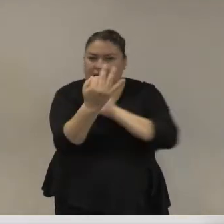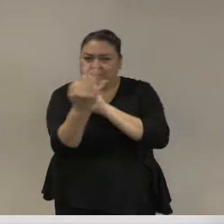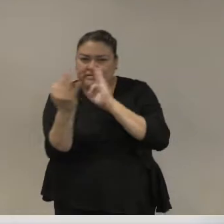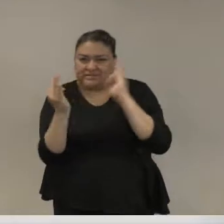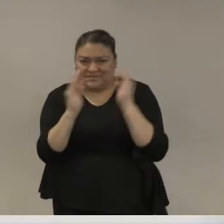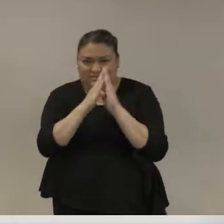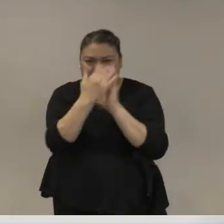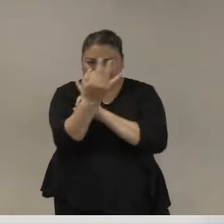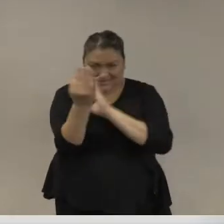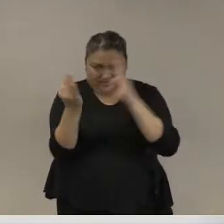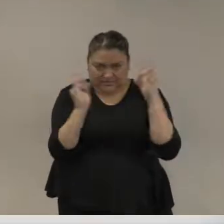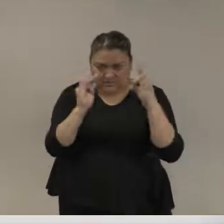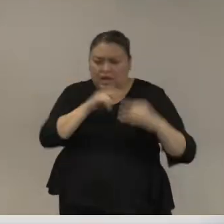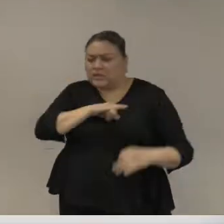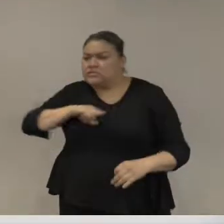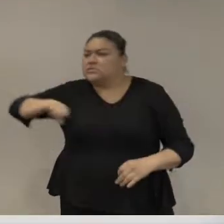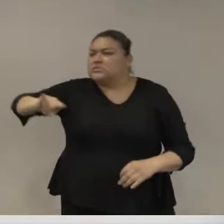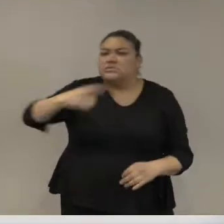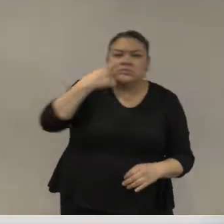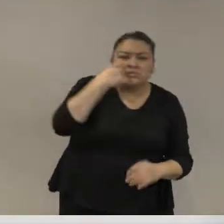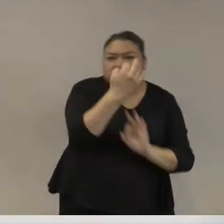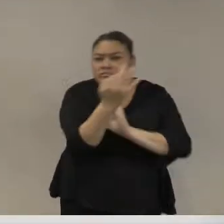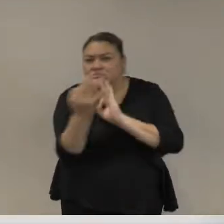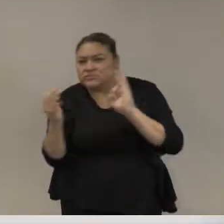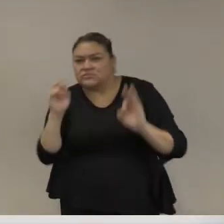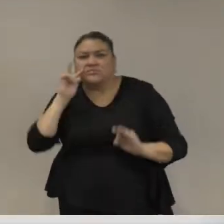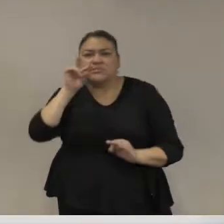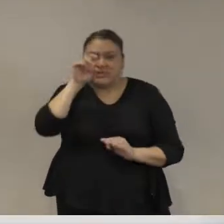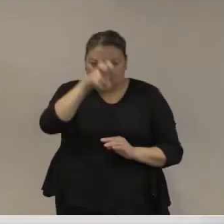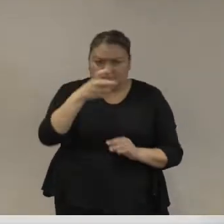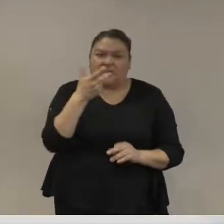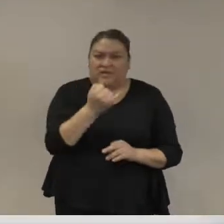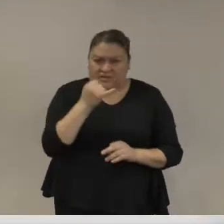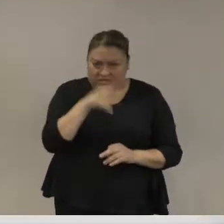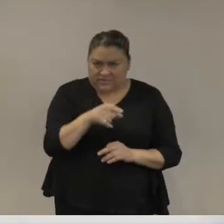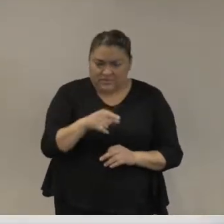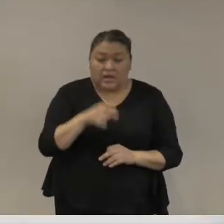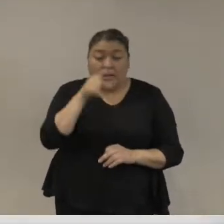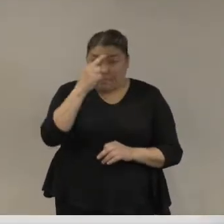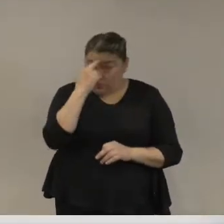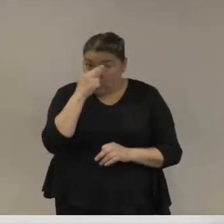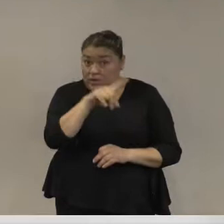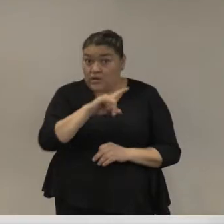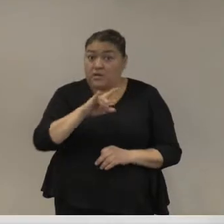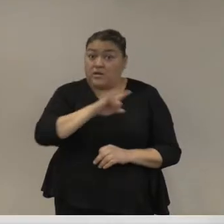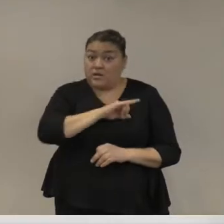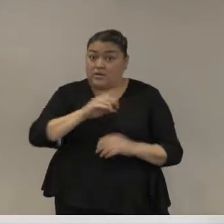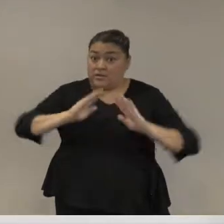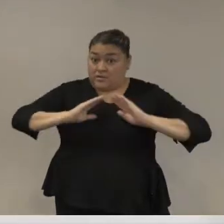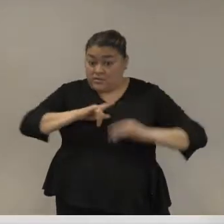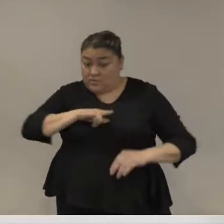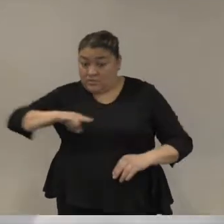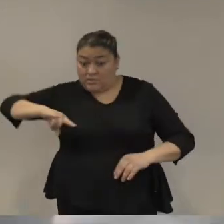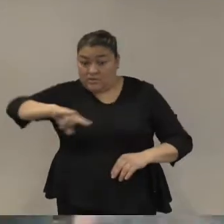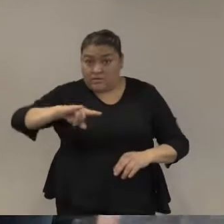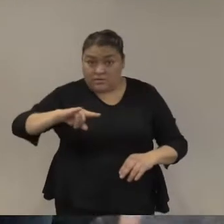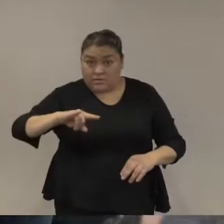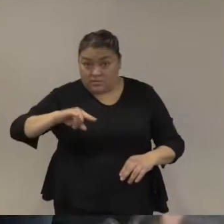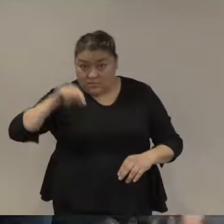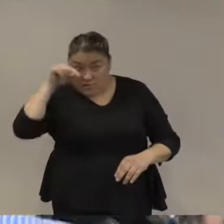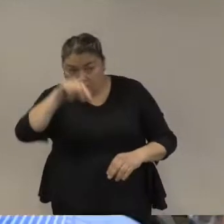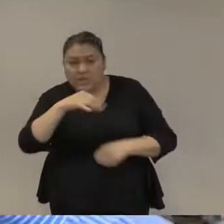proximidad perdón la ventaja de ese uso que debe ser temporal es que nadie los conoce en